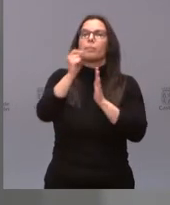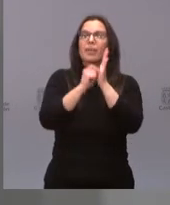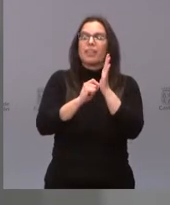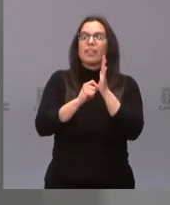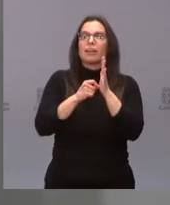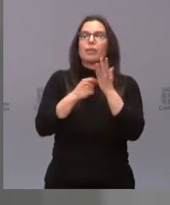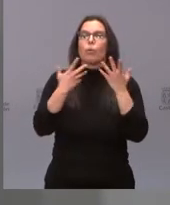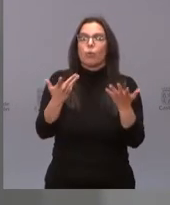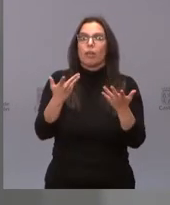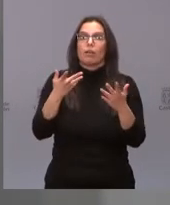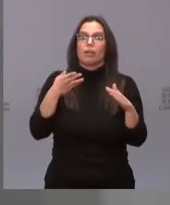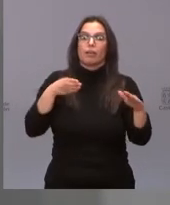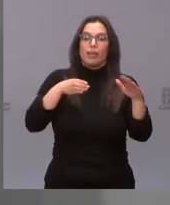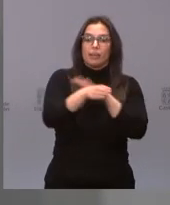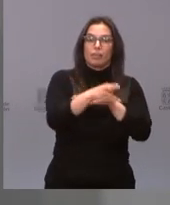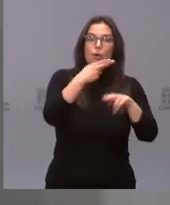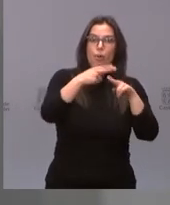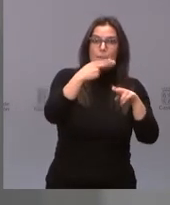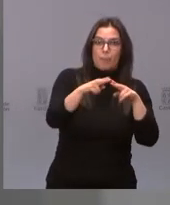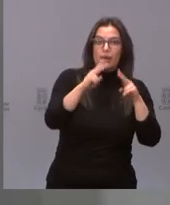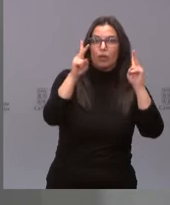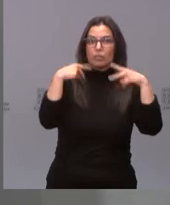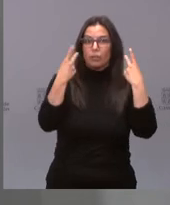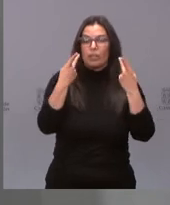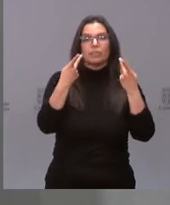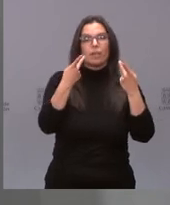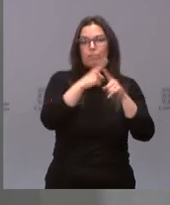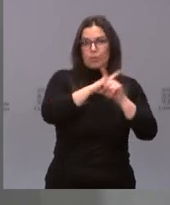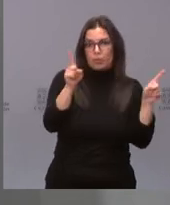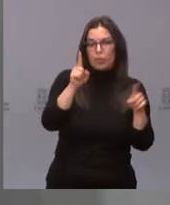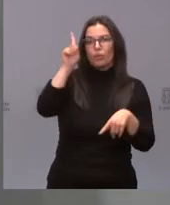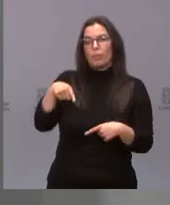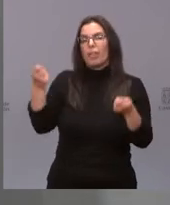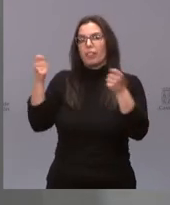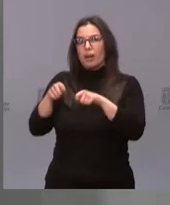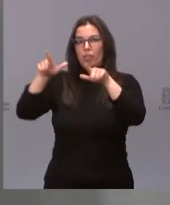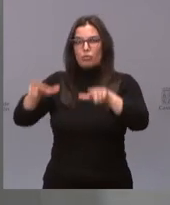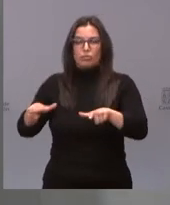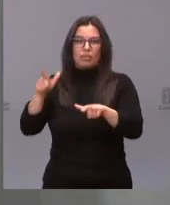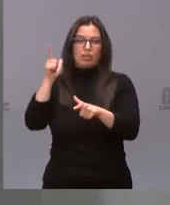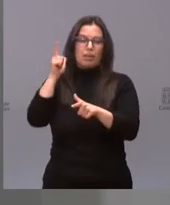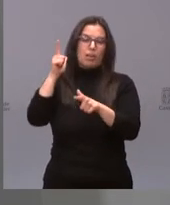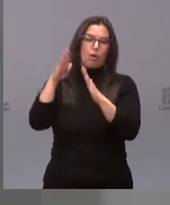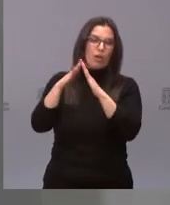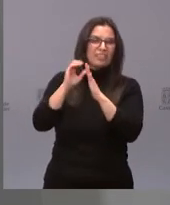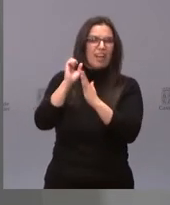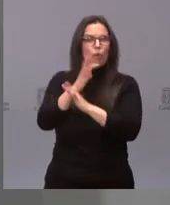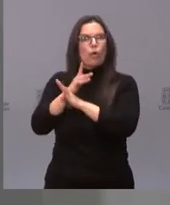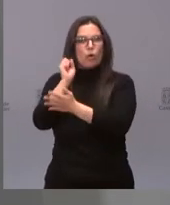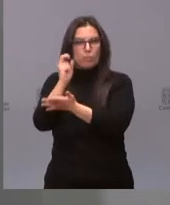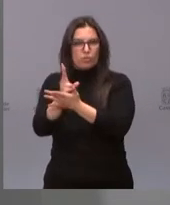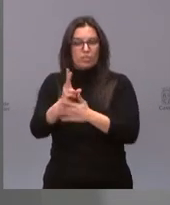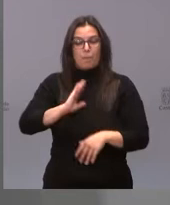de la hostelería y restauración, su cierre, así como el cierre de casas de juego y apuestas. A partir de mañana se